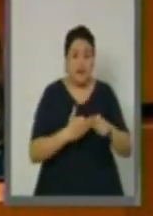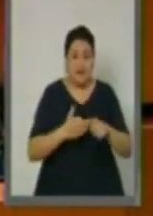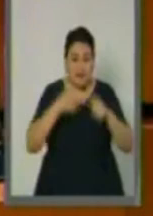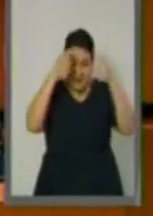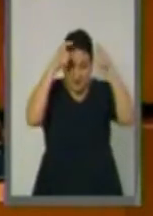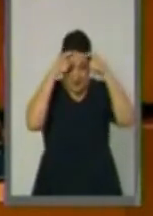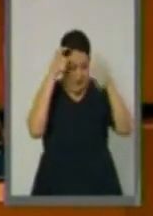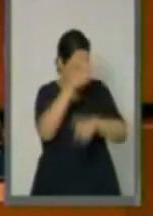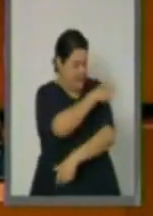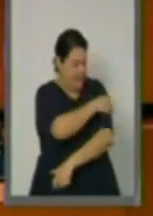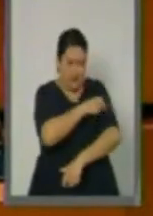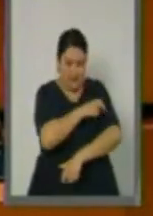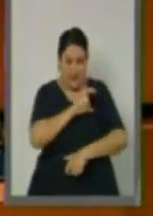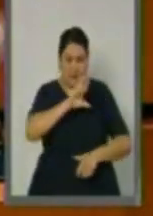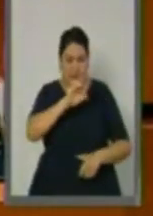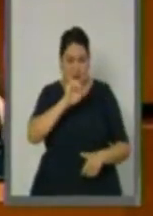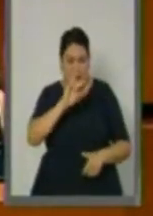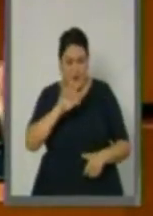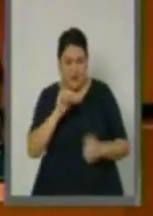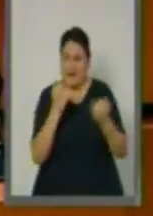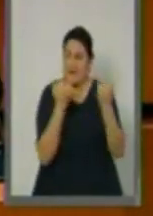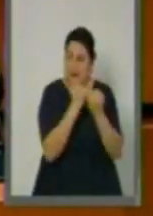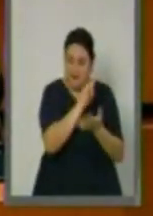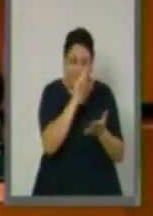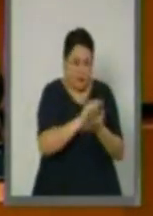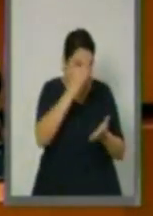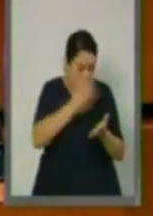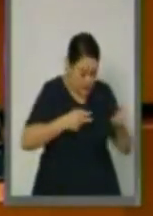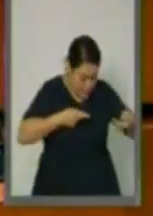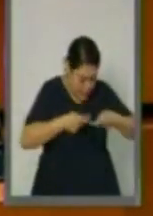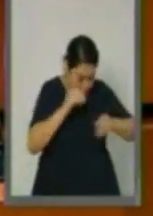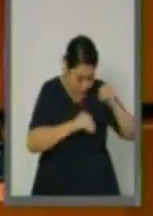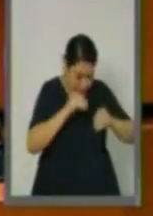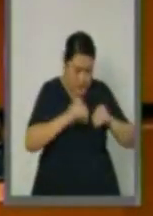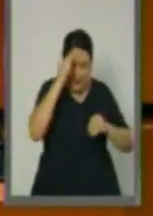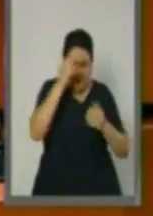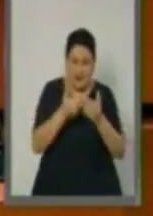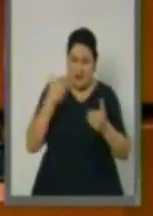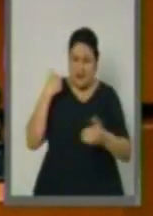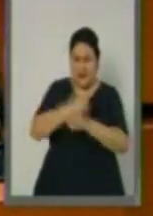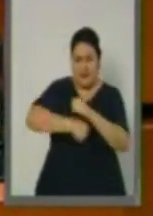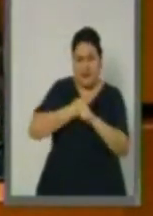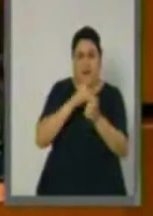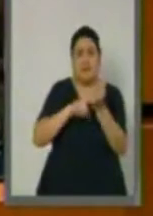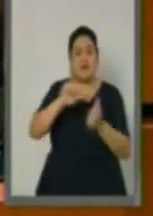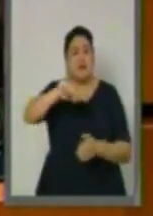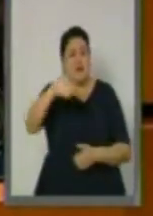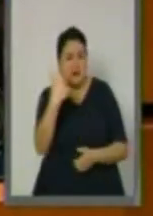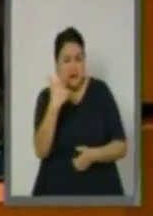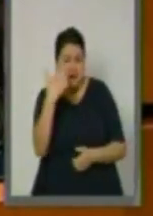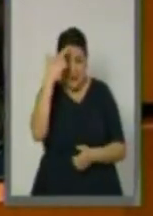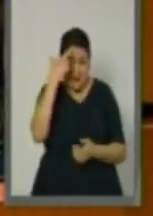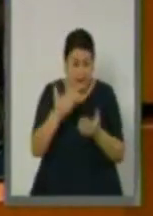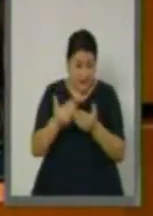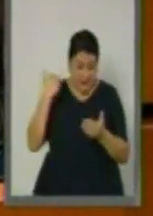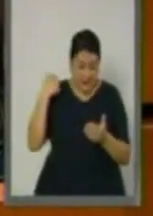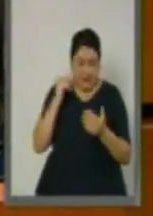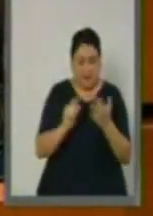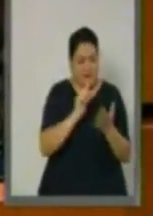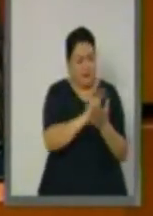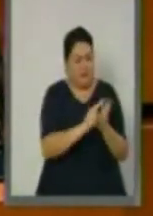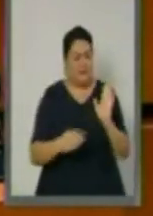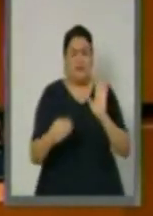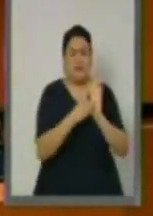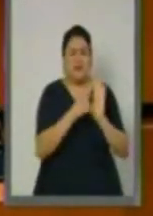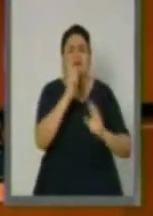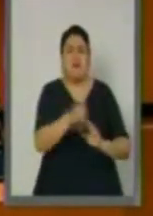necesitamos seguir reforzando, como la ley del 2012 que se ha mejorado en medidas de preparación